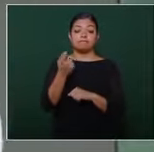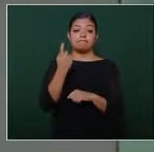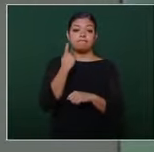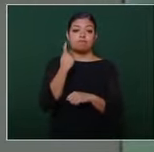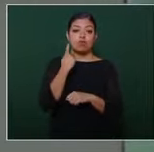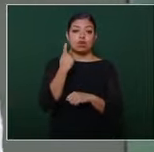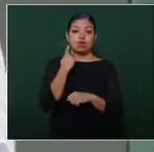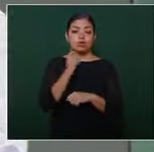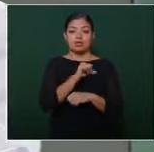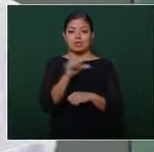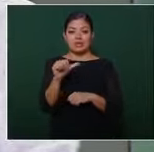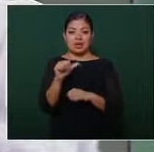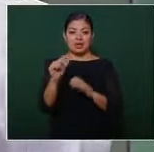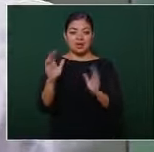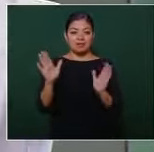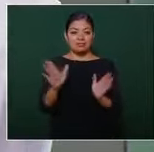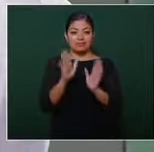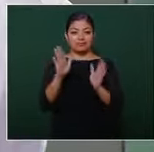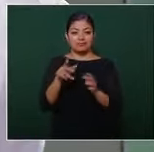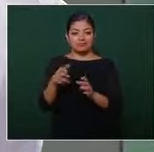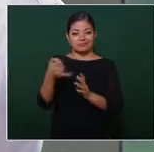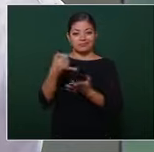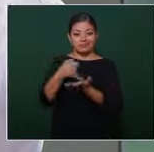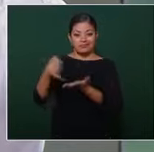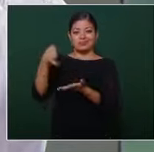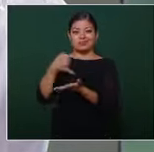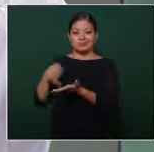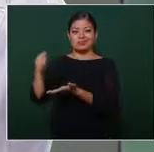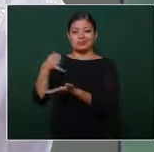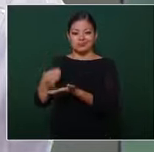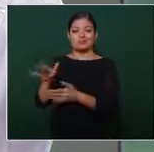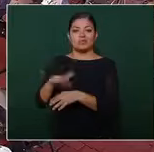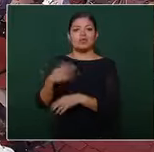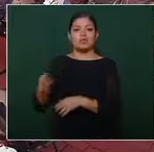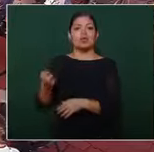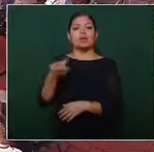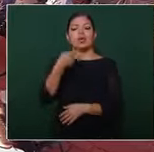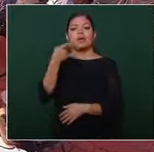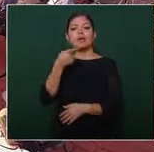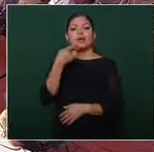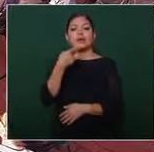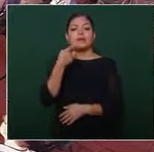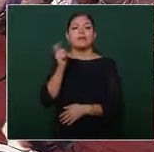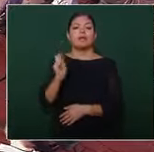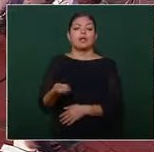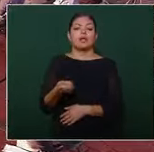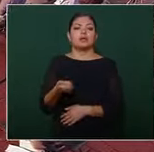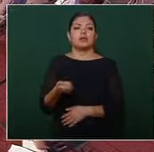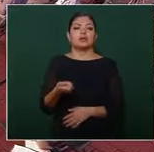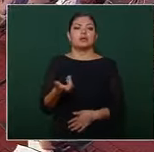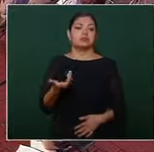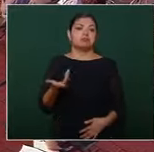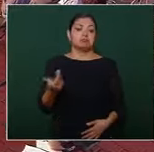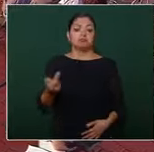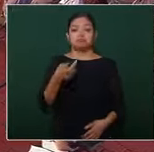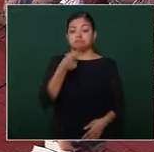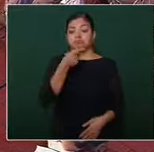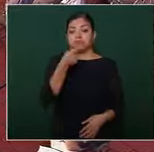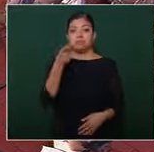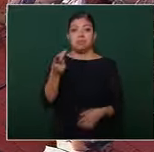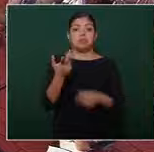de fomento al sector agropecuario porque se partía del principio o del criterio